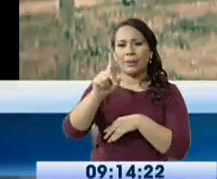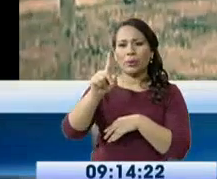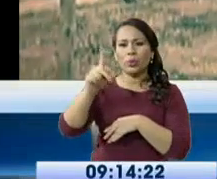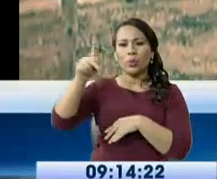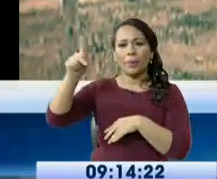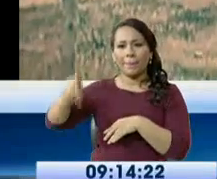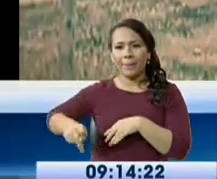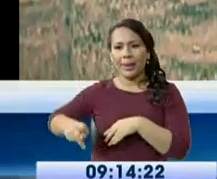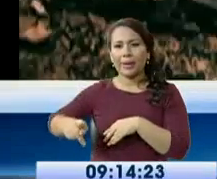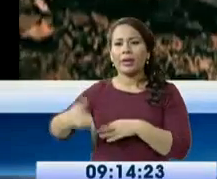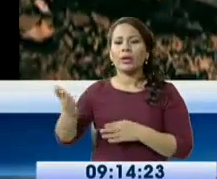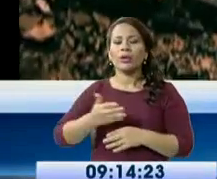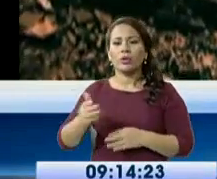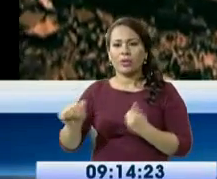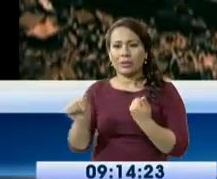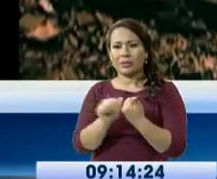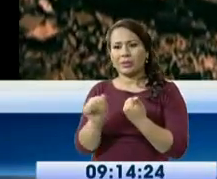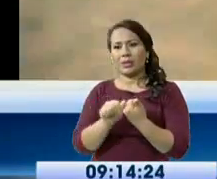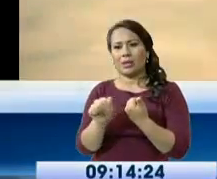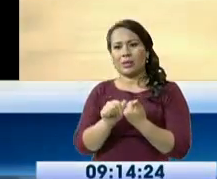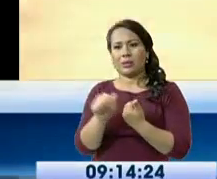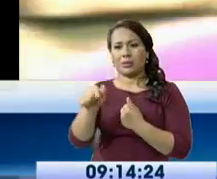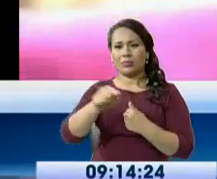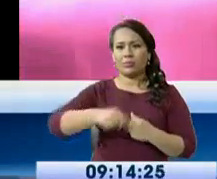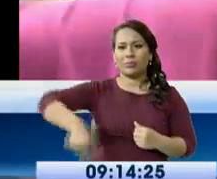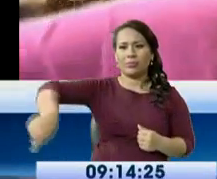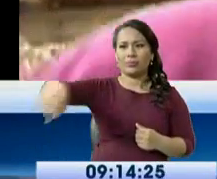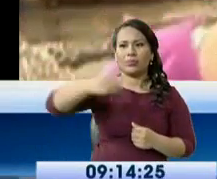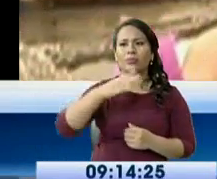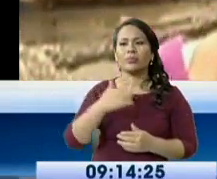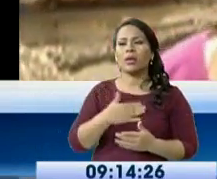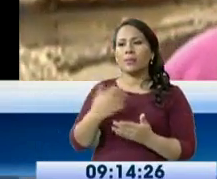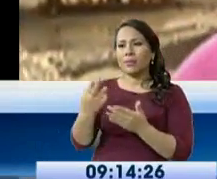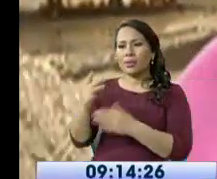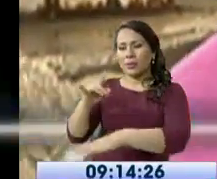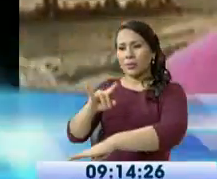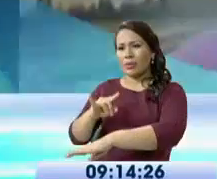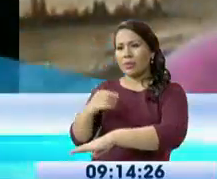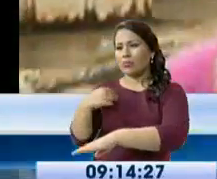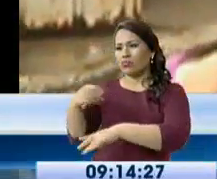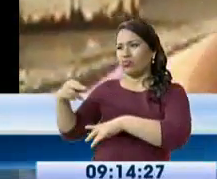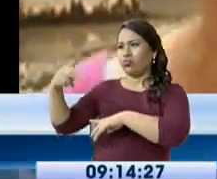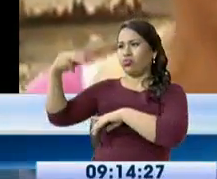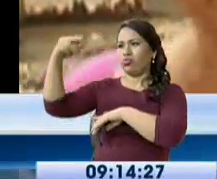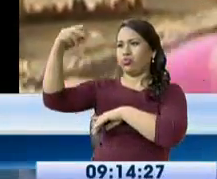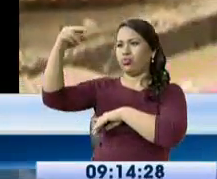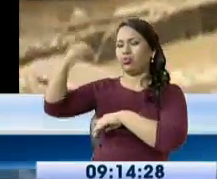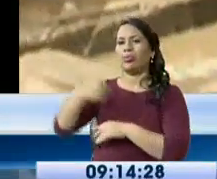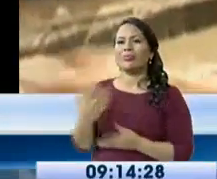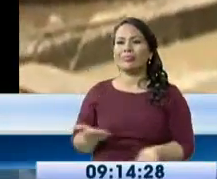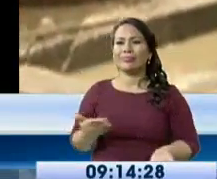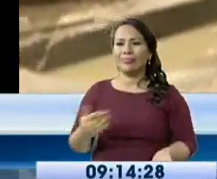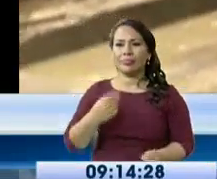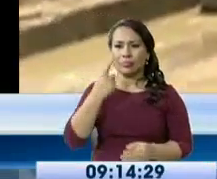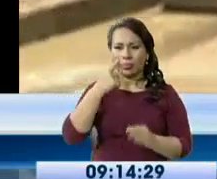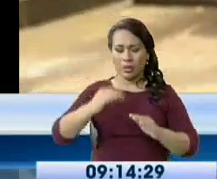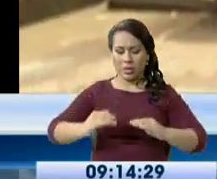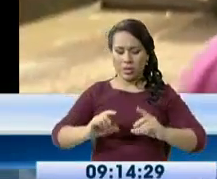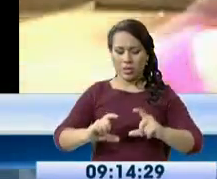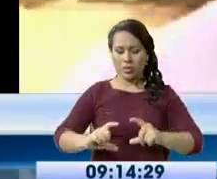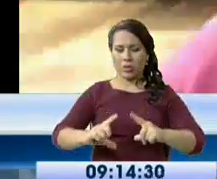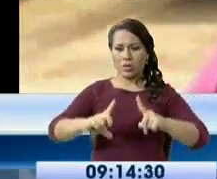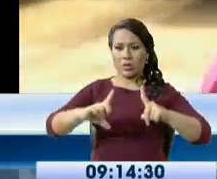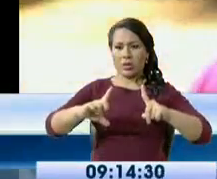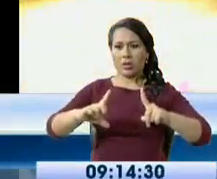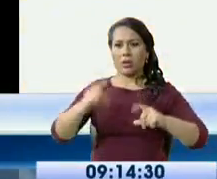que están asentados al pie del estero salado. Tuve que subir mis baños y ahora voy a subir acá adelante para poderme nivelar acá con el servicio